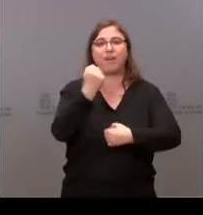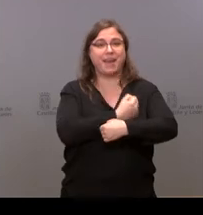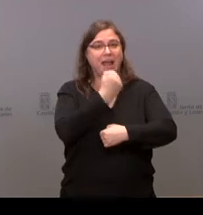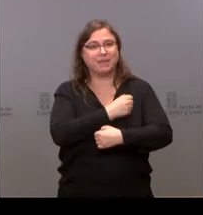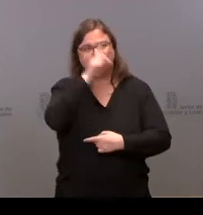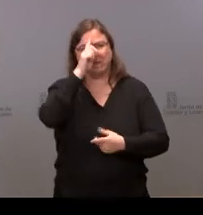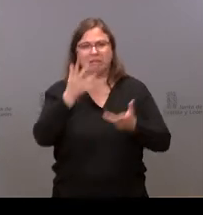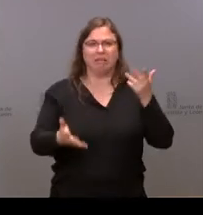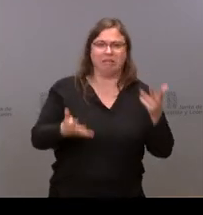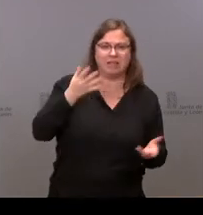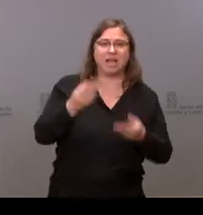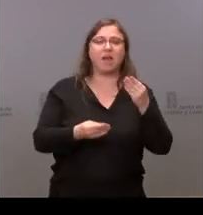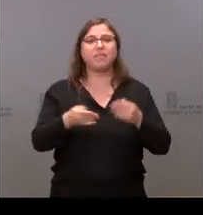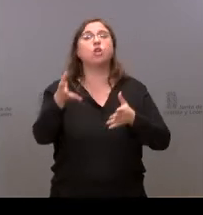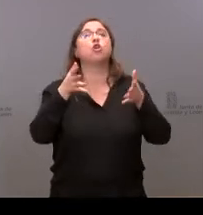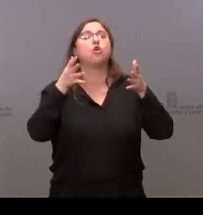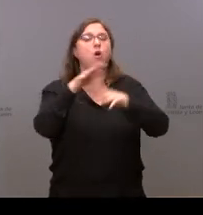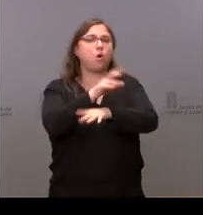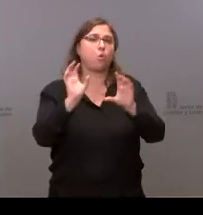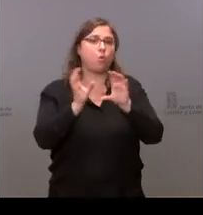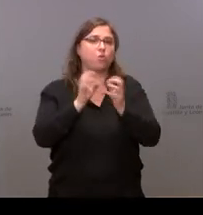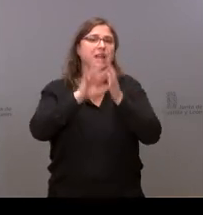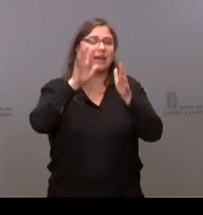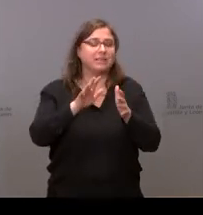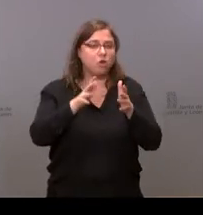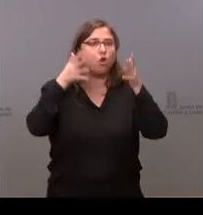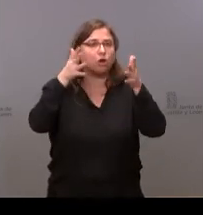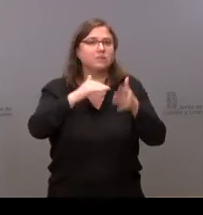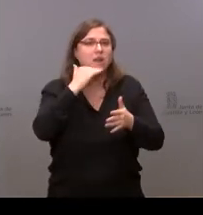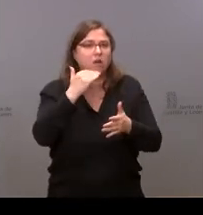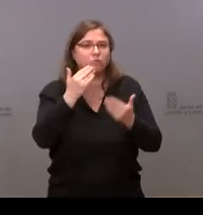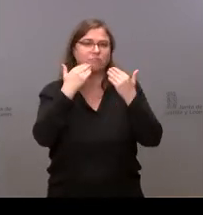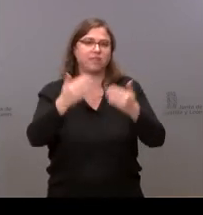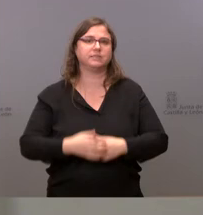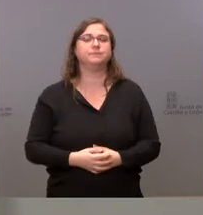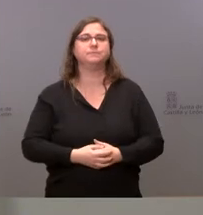bien qué hacer y no sé si desde la Junta hay algún tipo de recomendación al respecto Muchas gracias